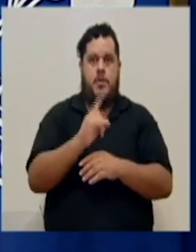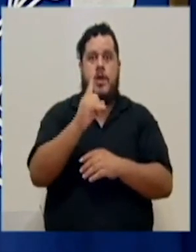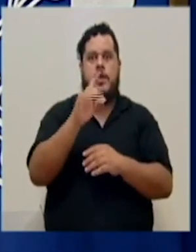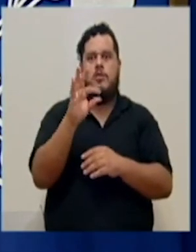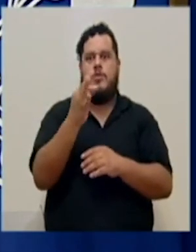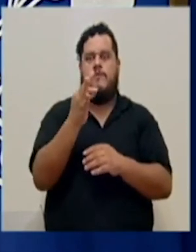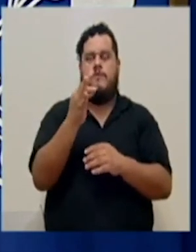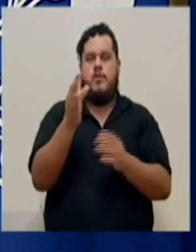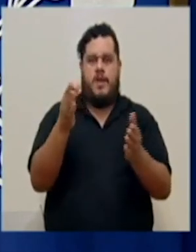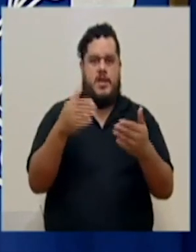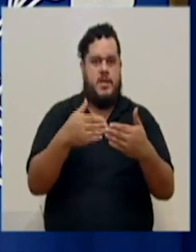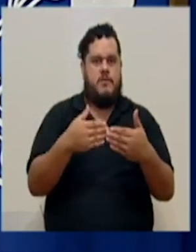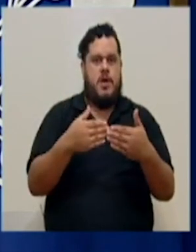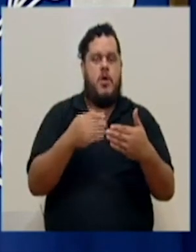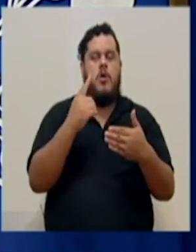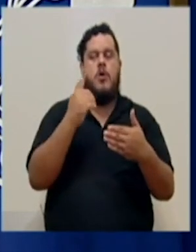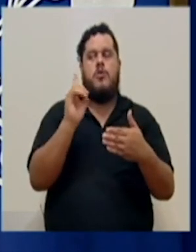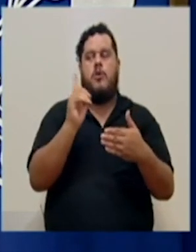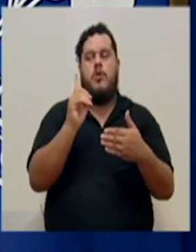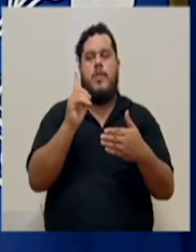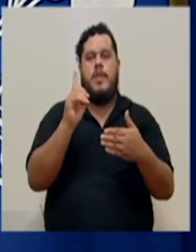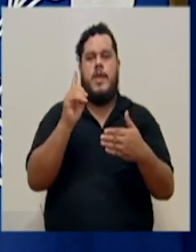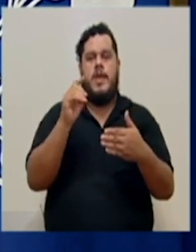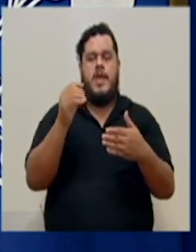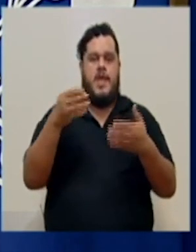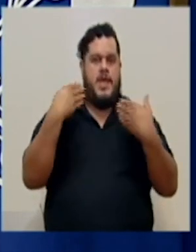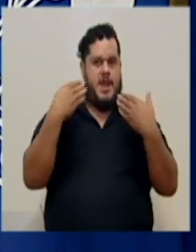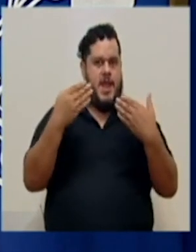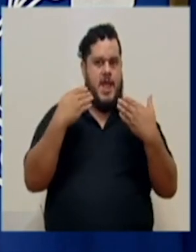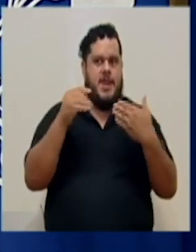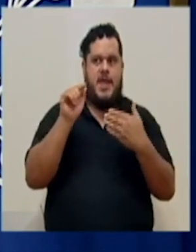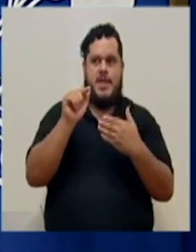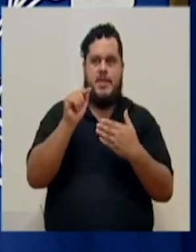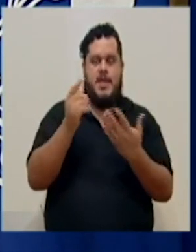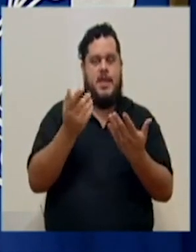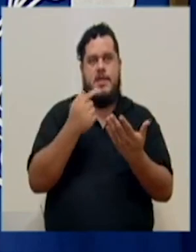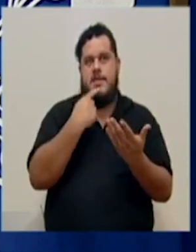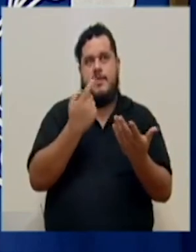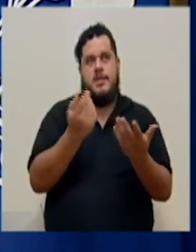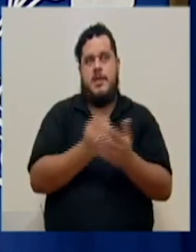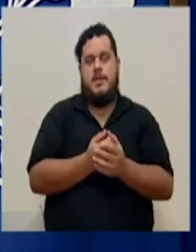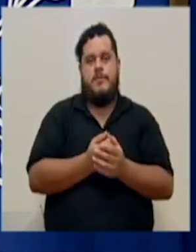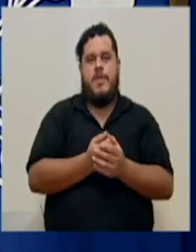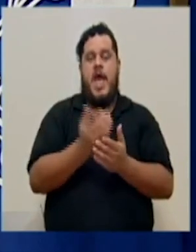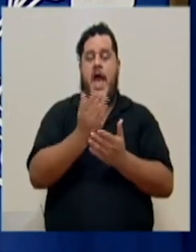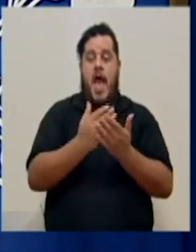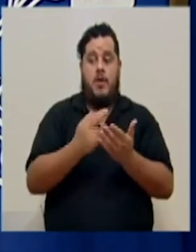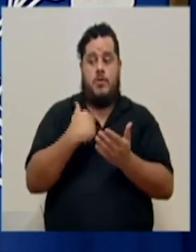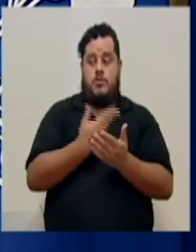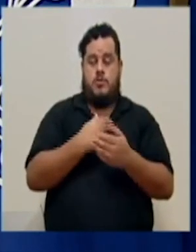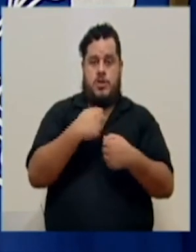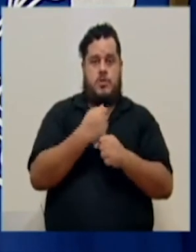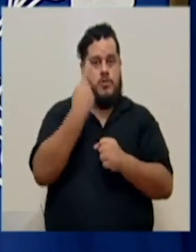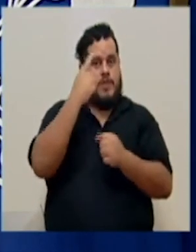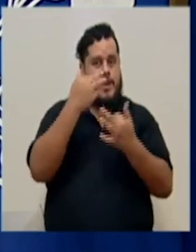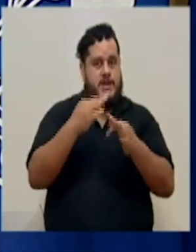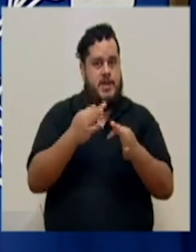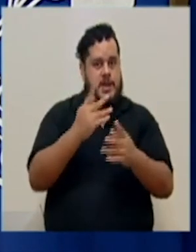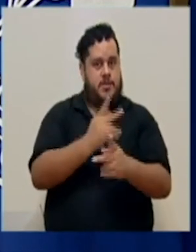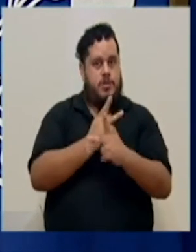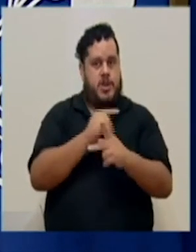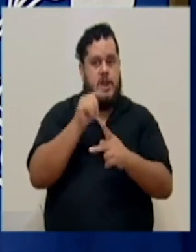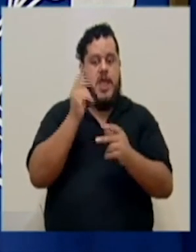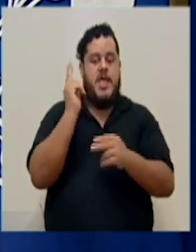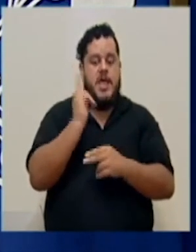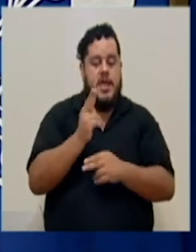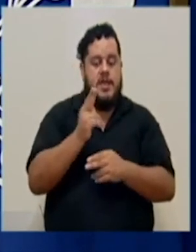cerrado, que es un medio en donde el aire de verdad está ahí de decir por lo menos hay algo que hicimos para tratar de proteger y que en ese mismo